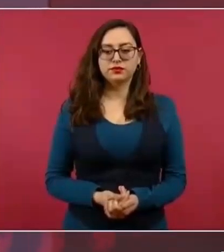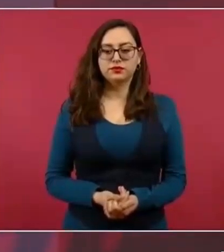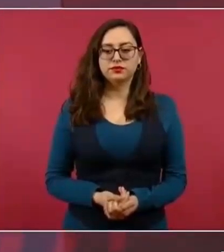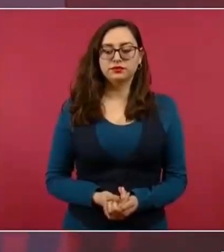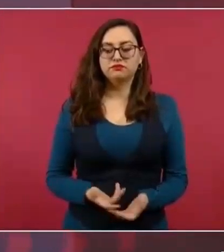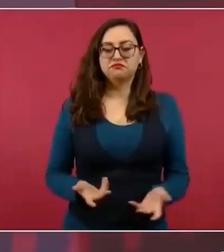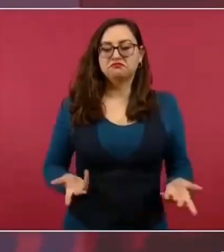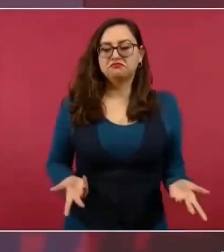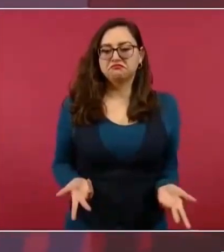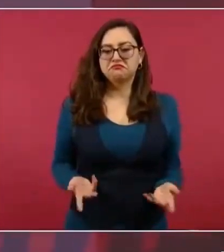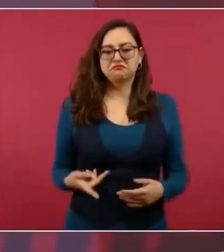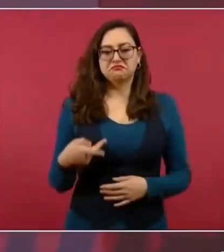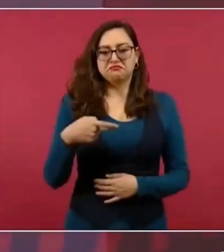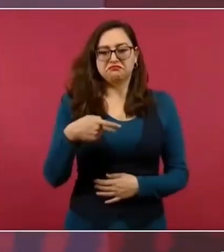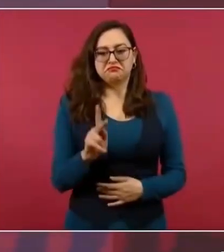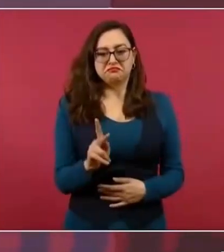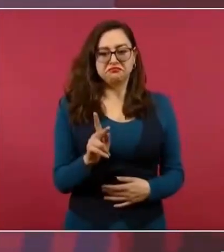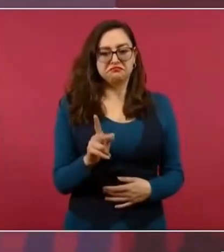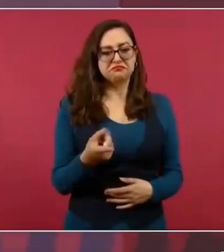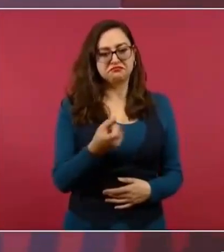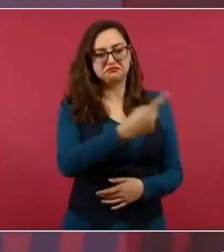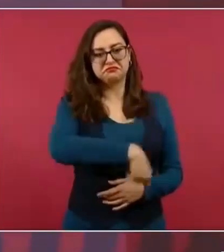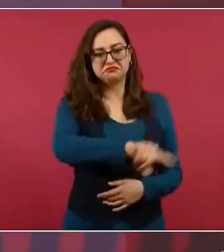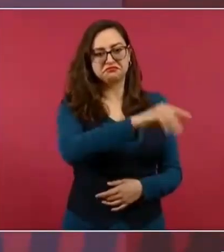hasta ayuda a Larraki.